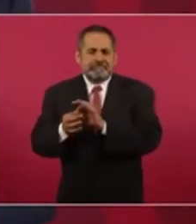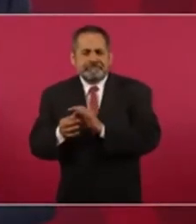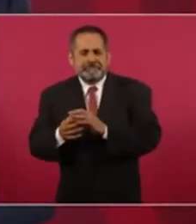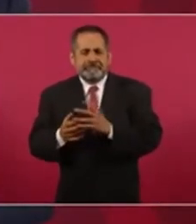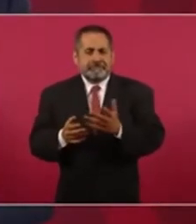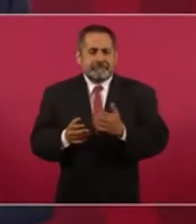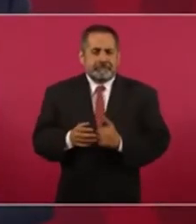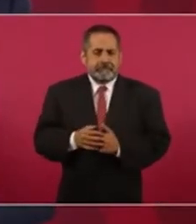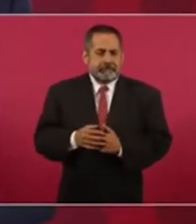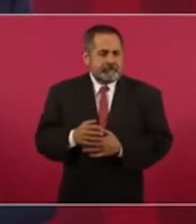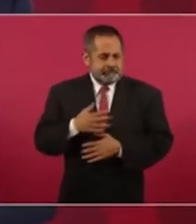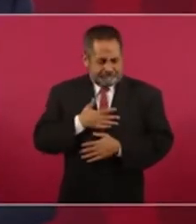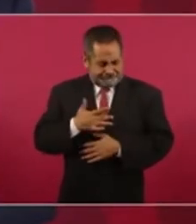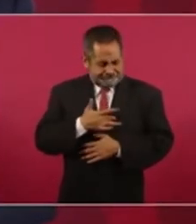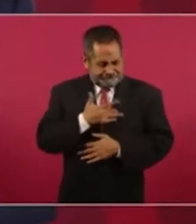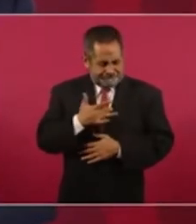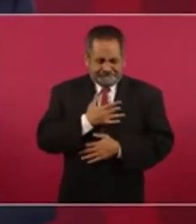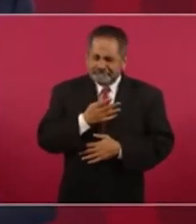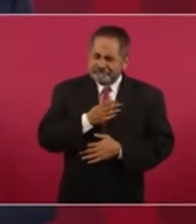de su bondad